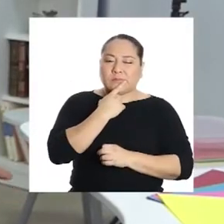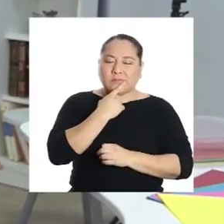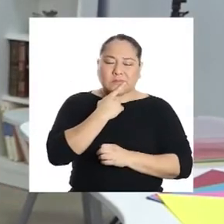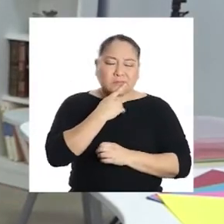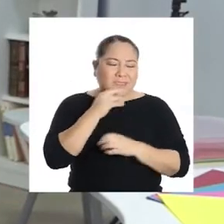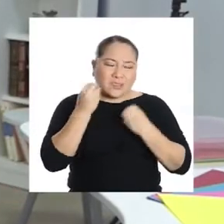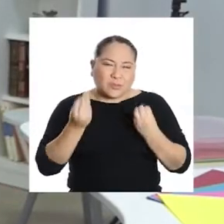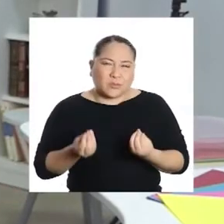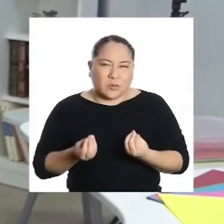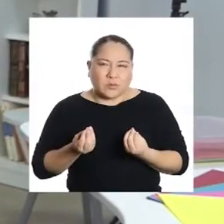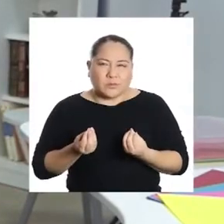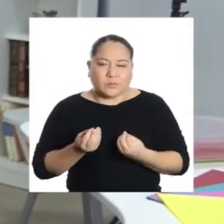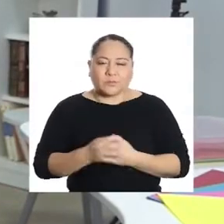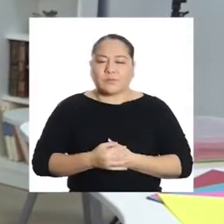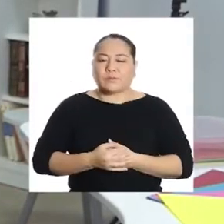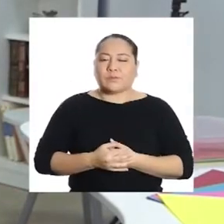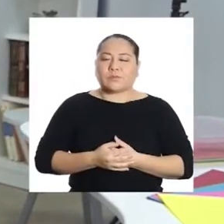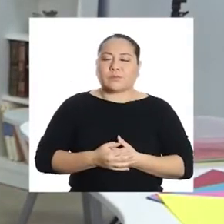¿cómo?